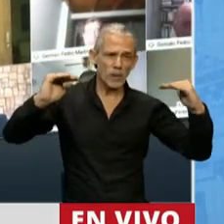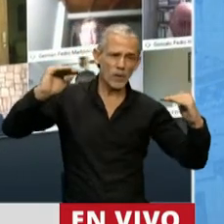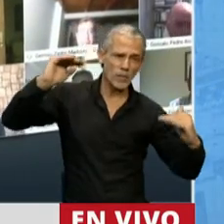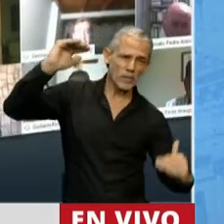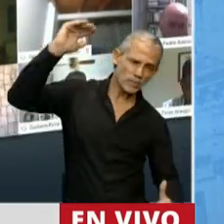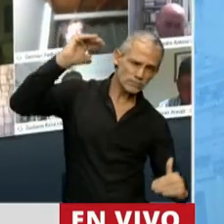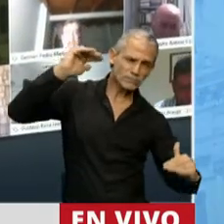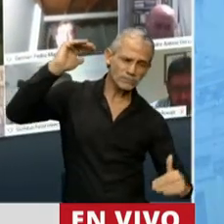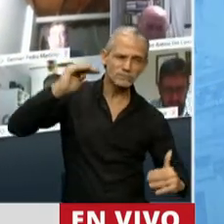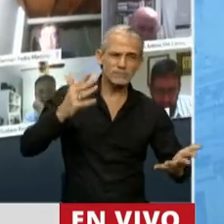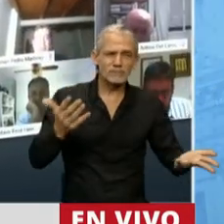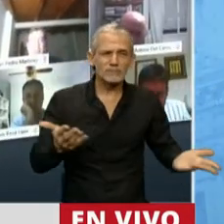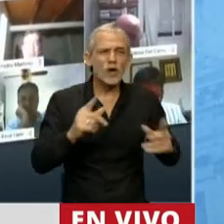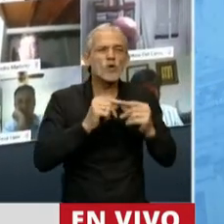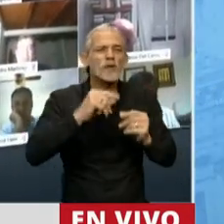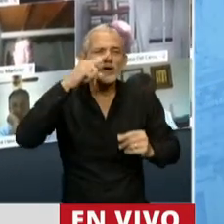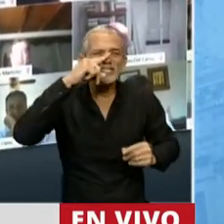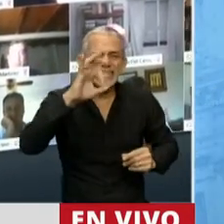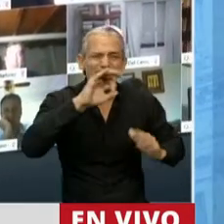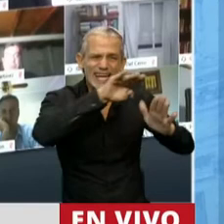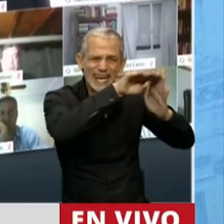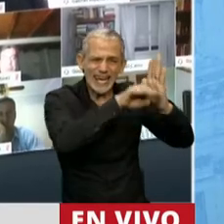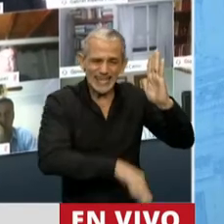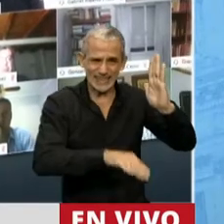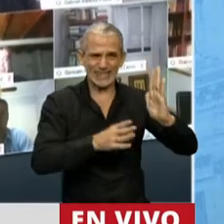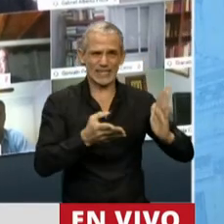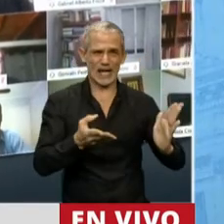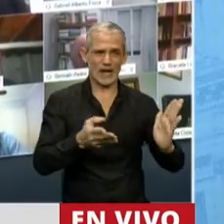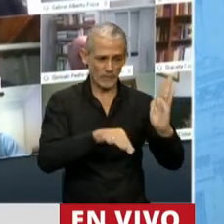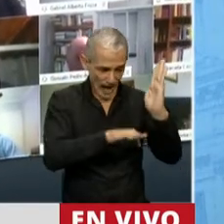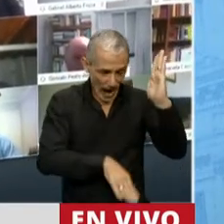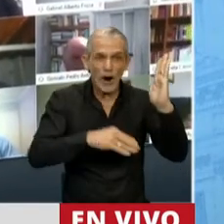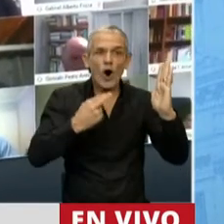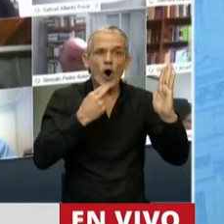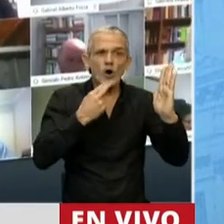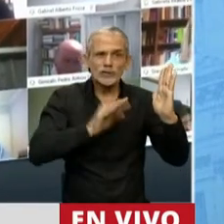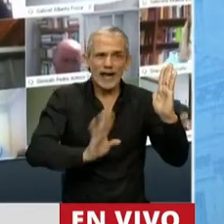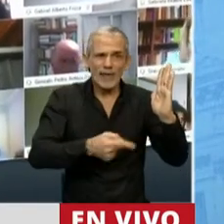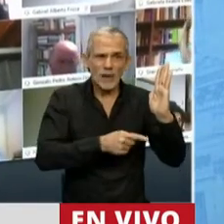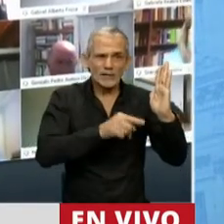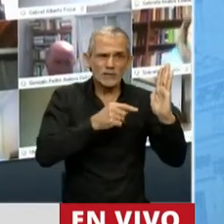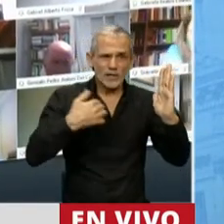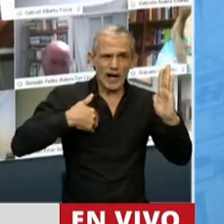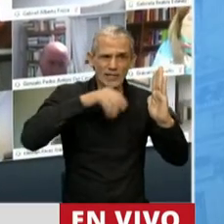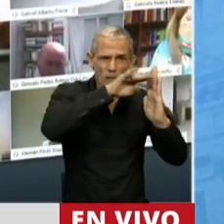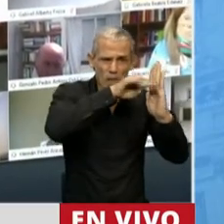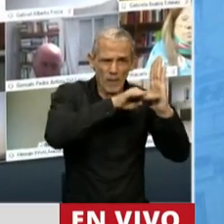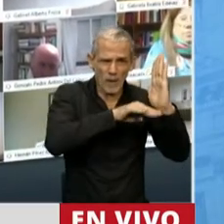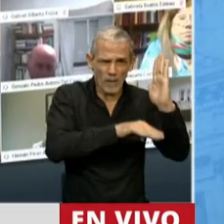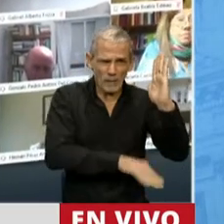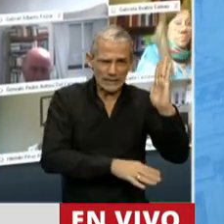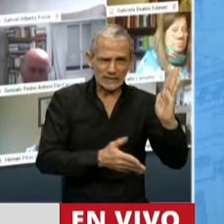70º lugar en el mundo. Apenas 11 países por debajo del mundo. Por lo tanto, los argentinos tenemos que replantearnos qué nos pasó.